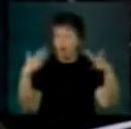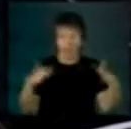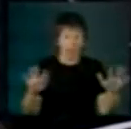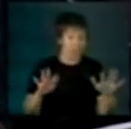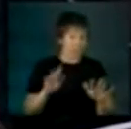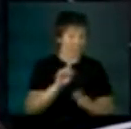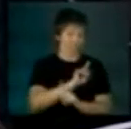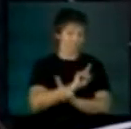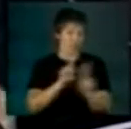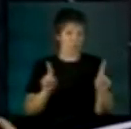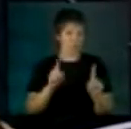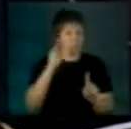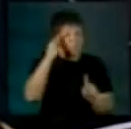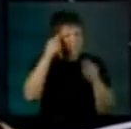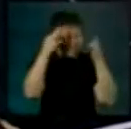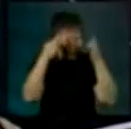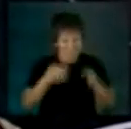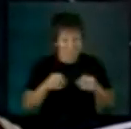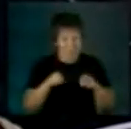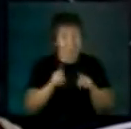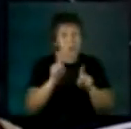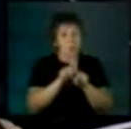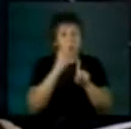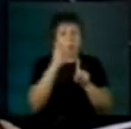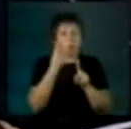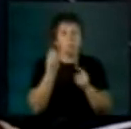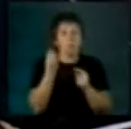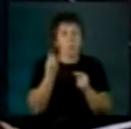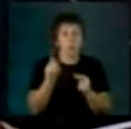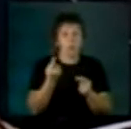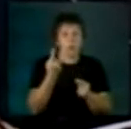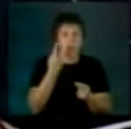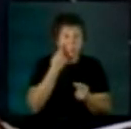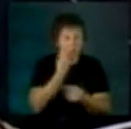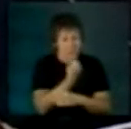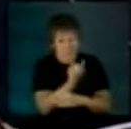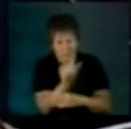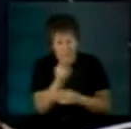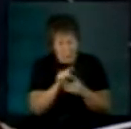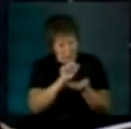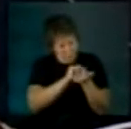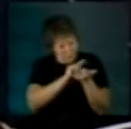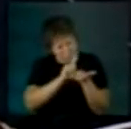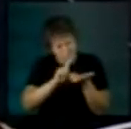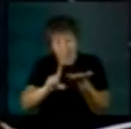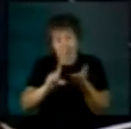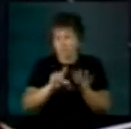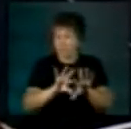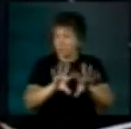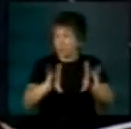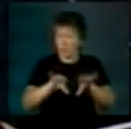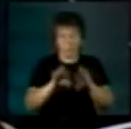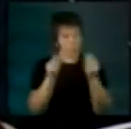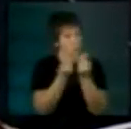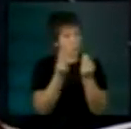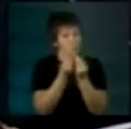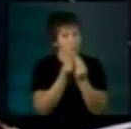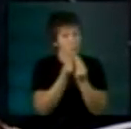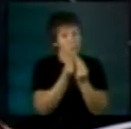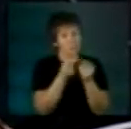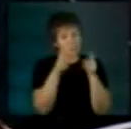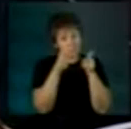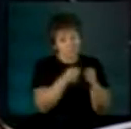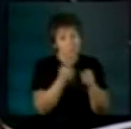Creemos que no solo estamos frente a un escenario de números crecientes sino ante transformaciones